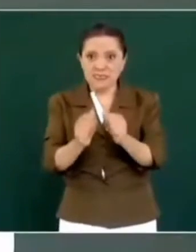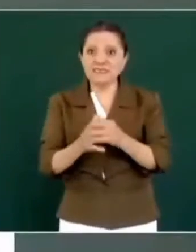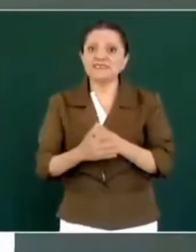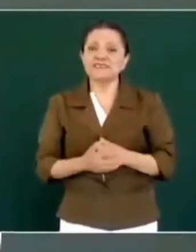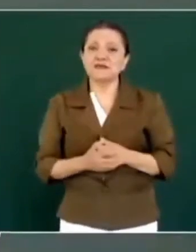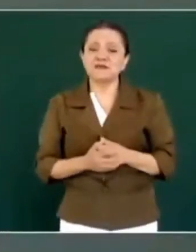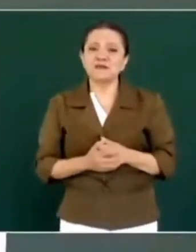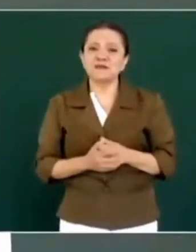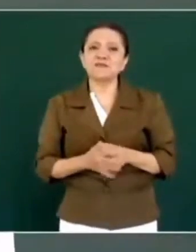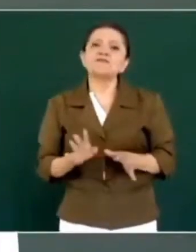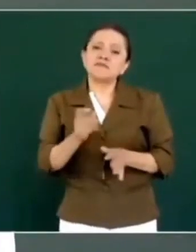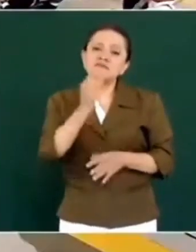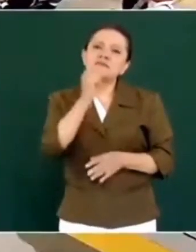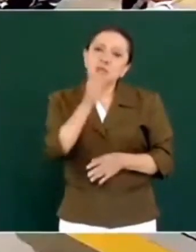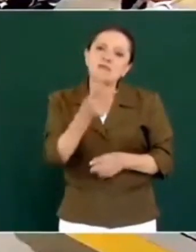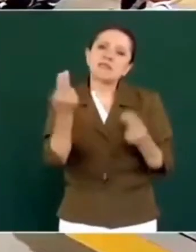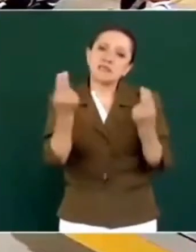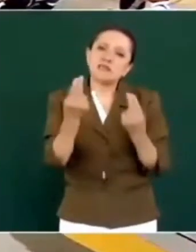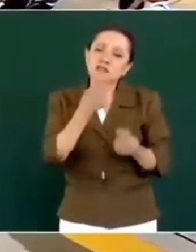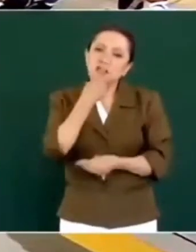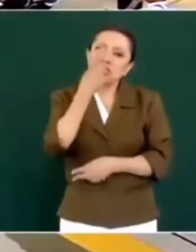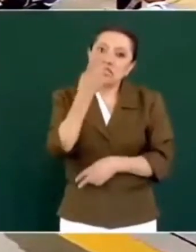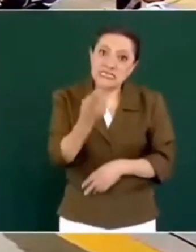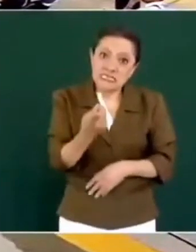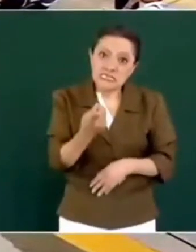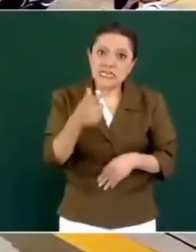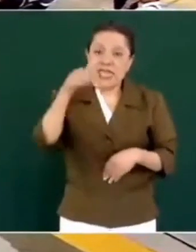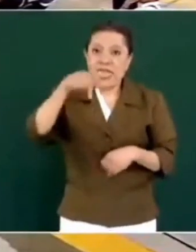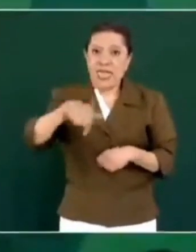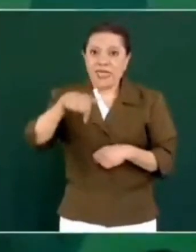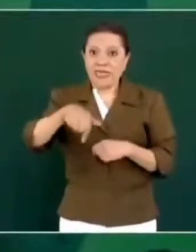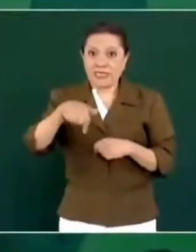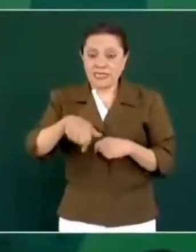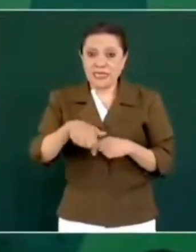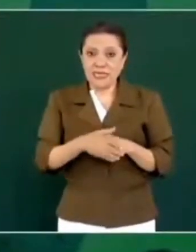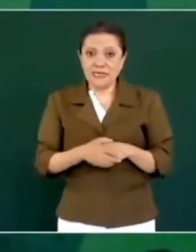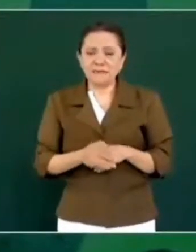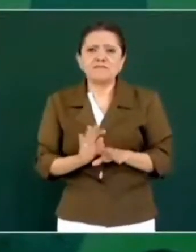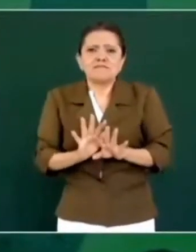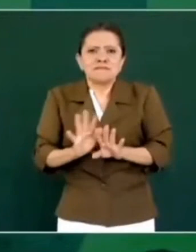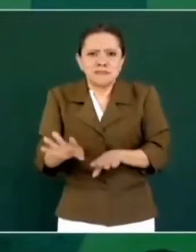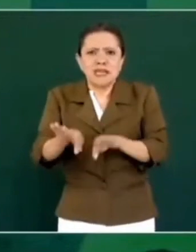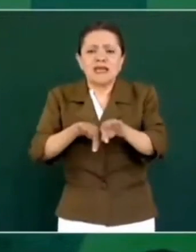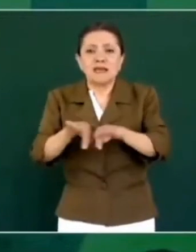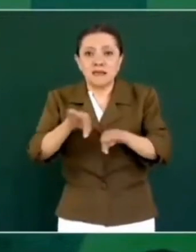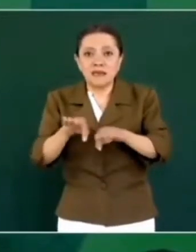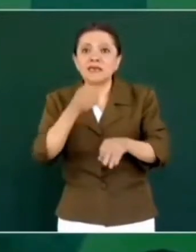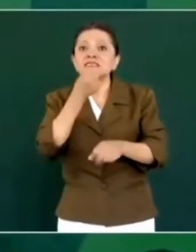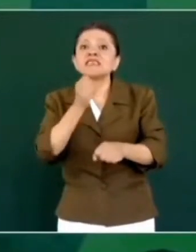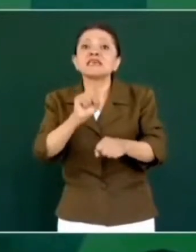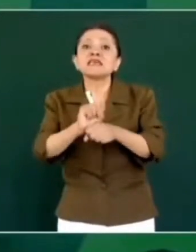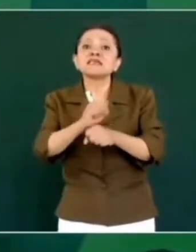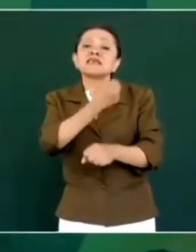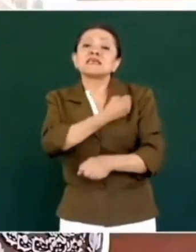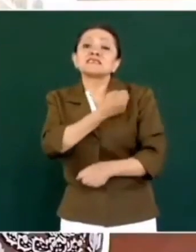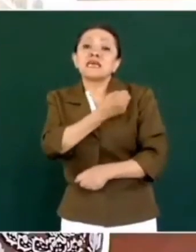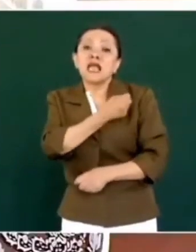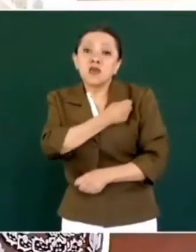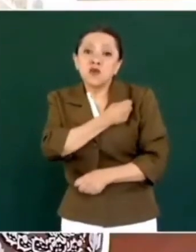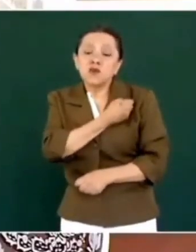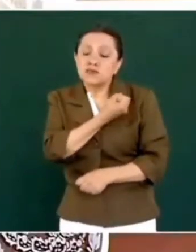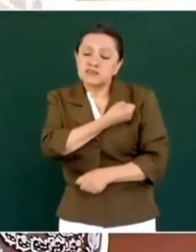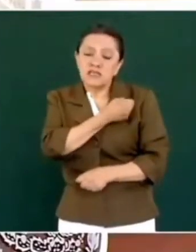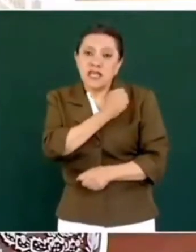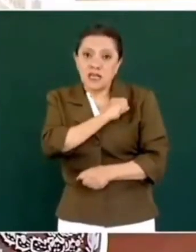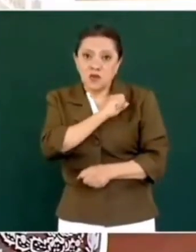También tengo que decir. De que aquí ya está funcionando la Secretaría de Salud. Del gobierno